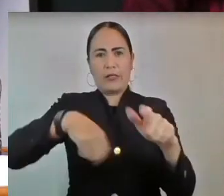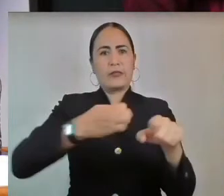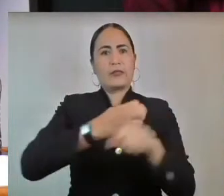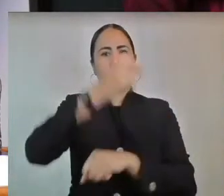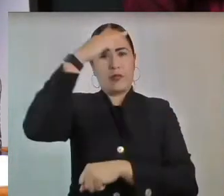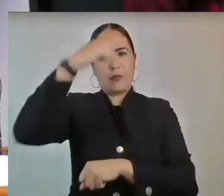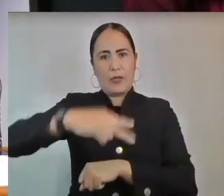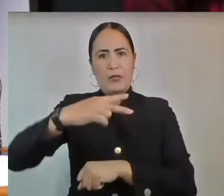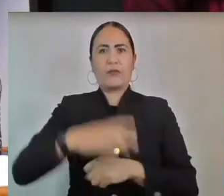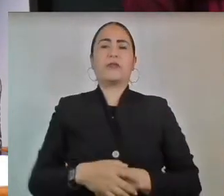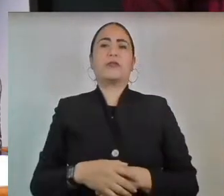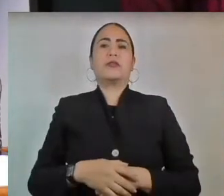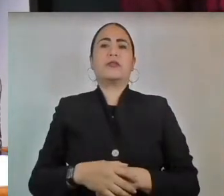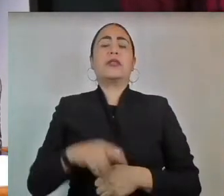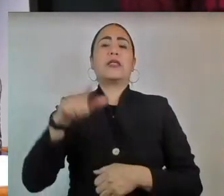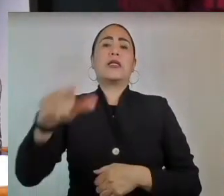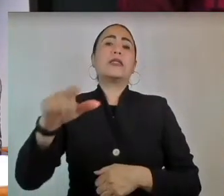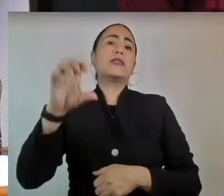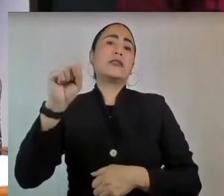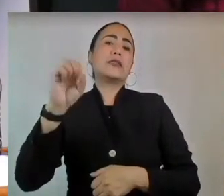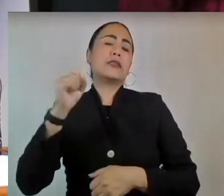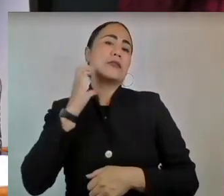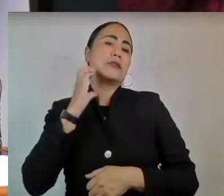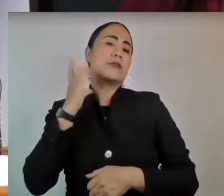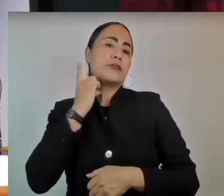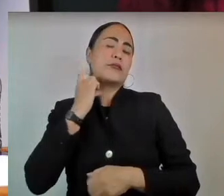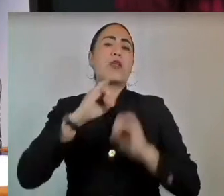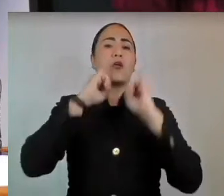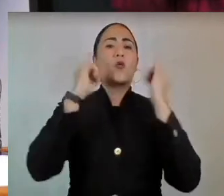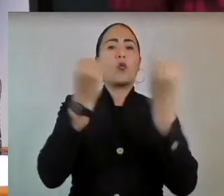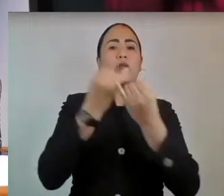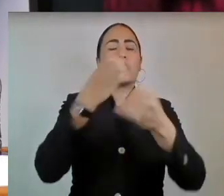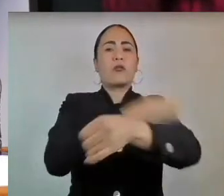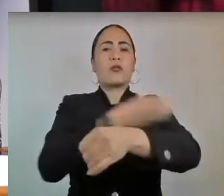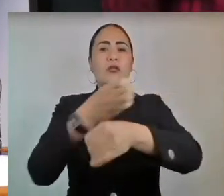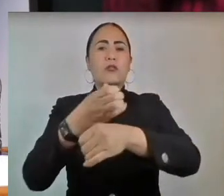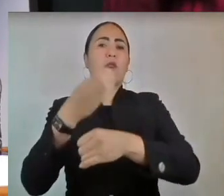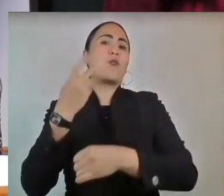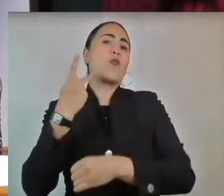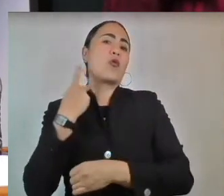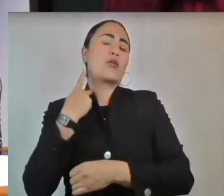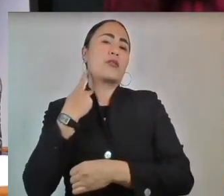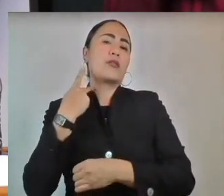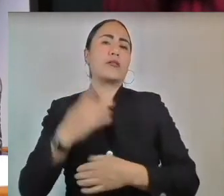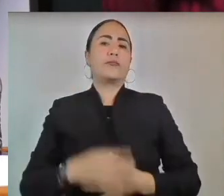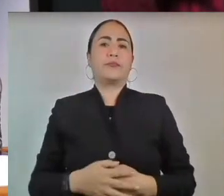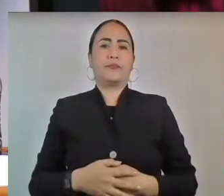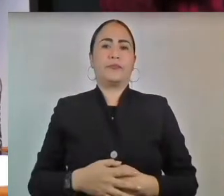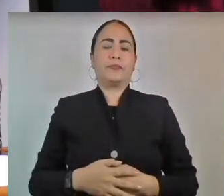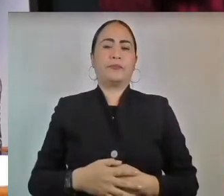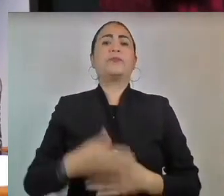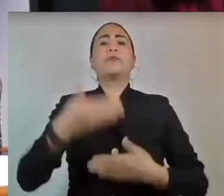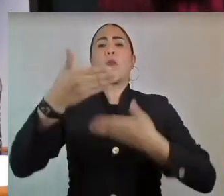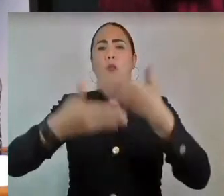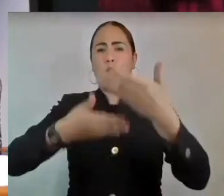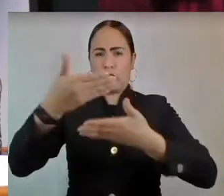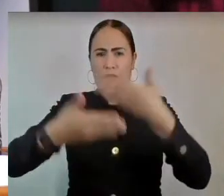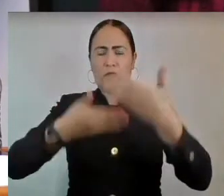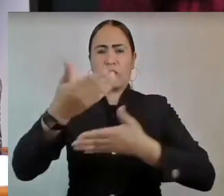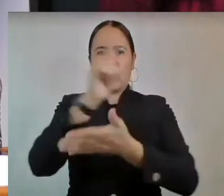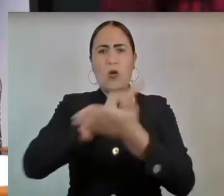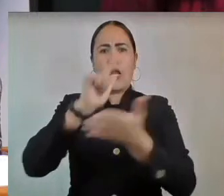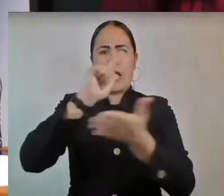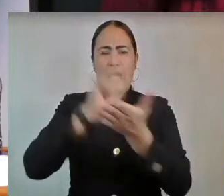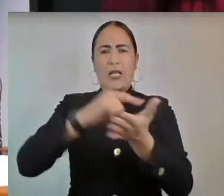legislatura encomienda a la Junta de Coordinación Política sustanciar el proceso establecido en la Ley de la Comisión de